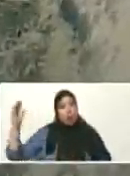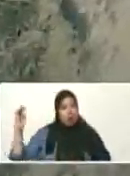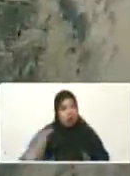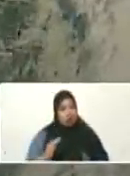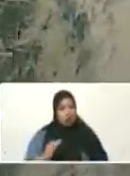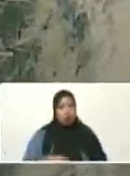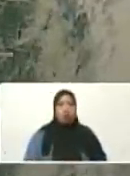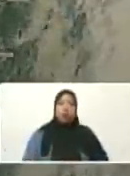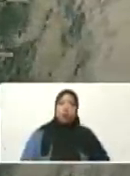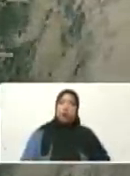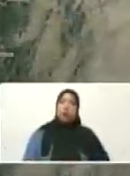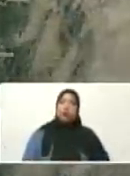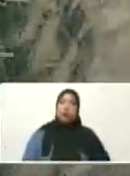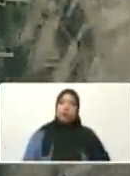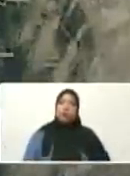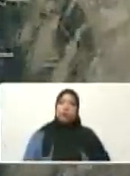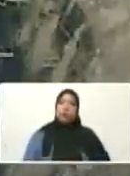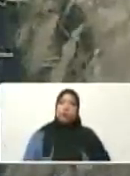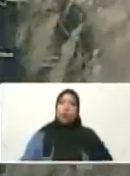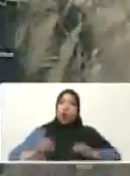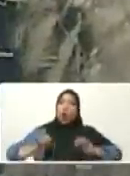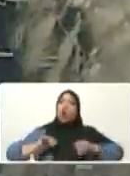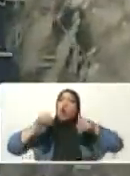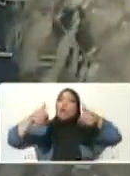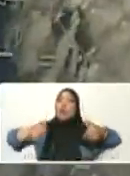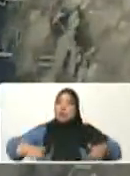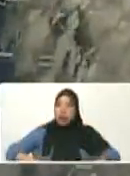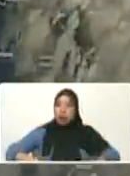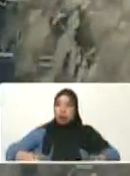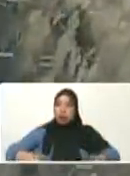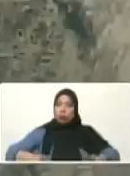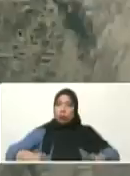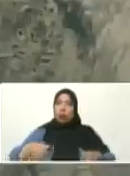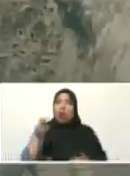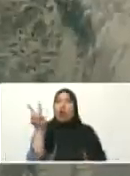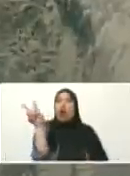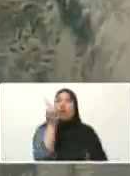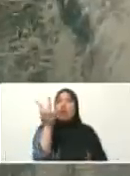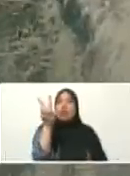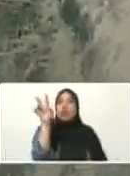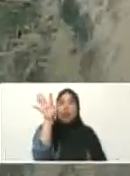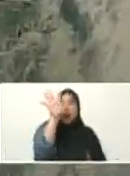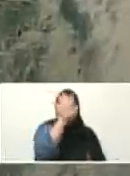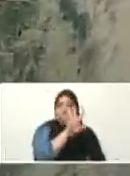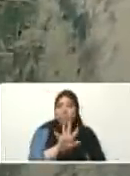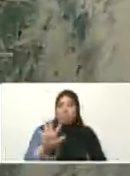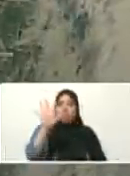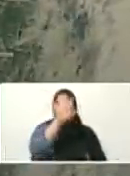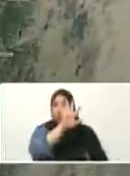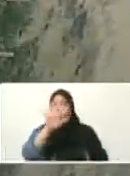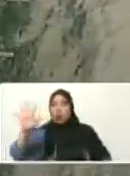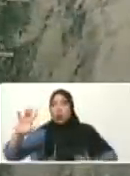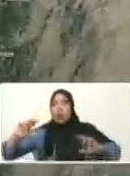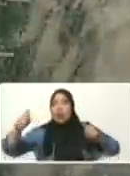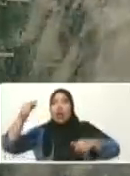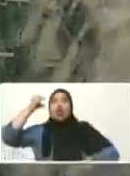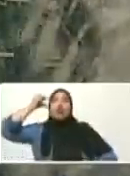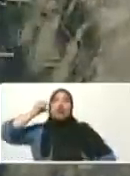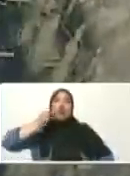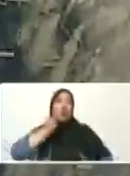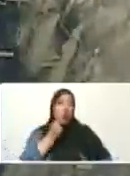en la península de Paria. En el estado Sucre,